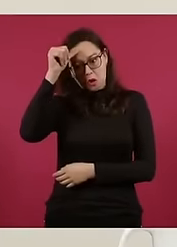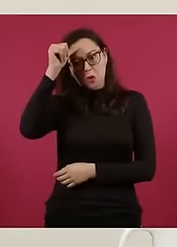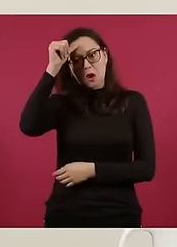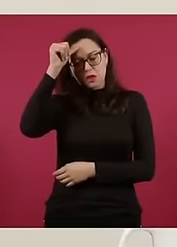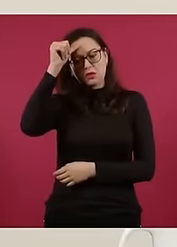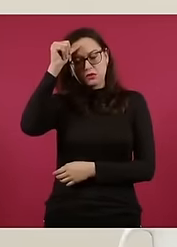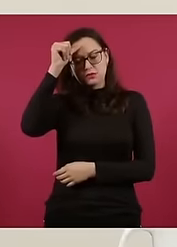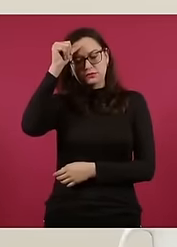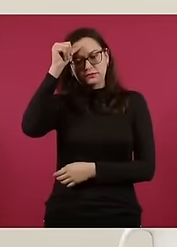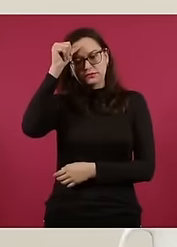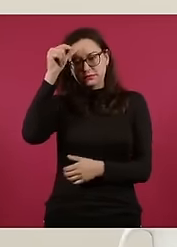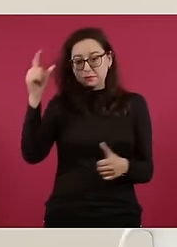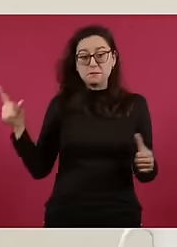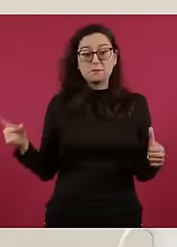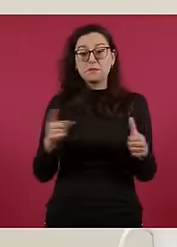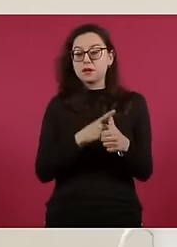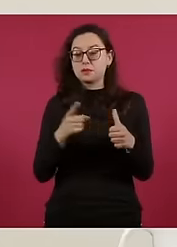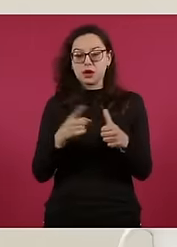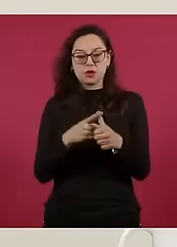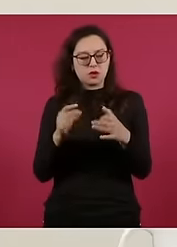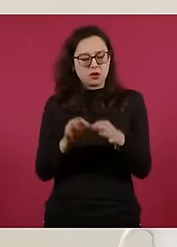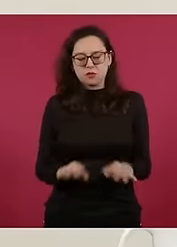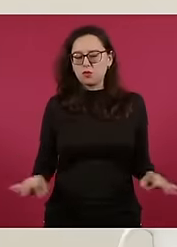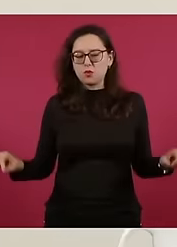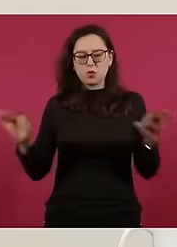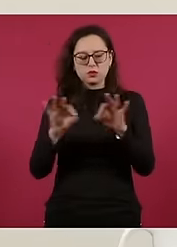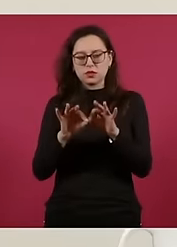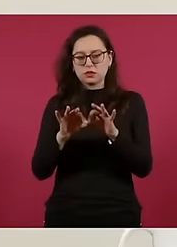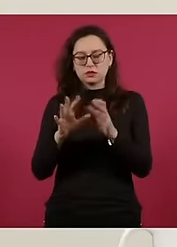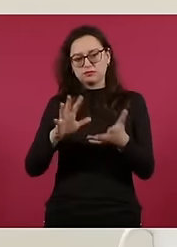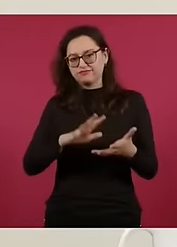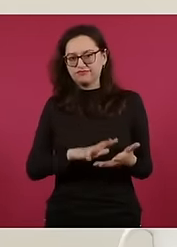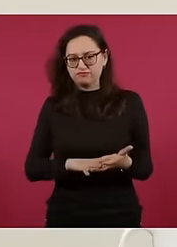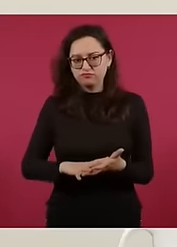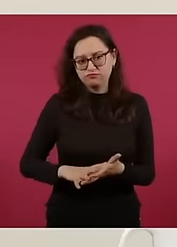más importante es evitar la violencia.